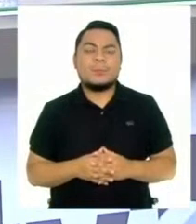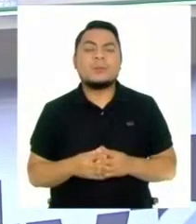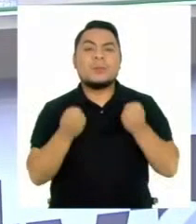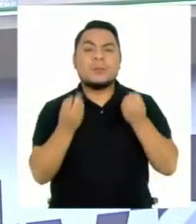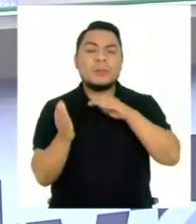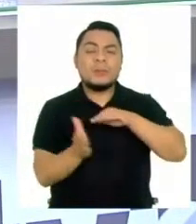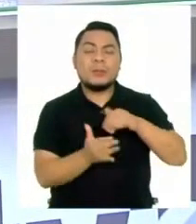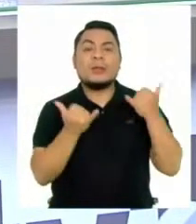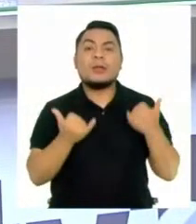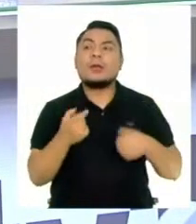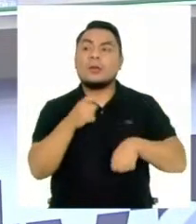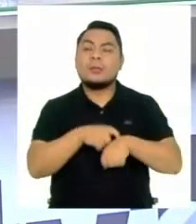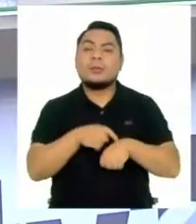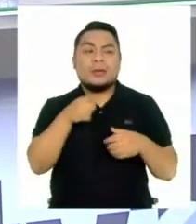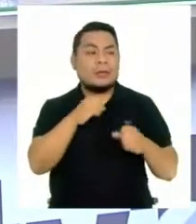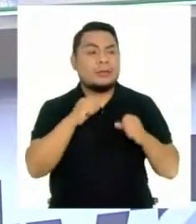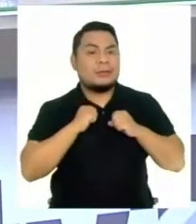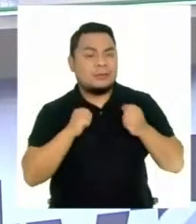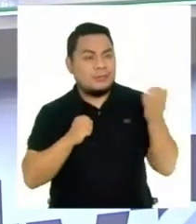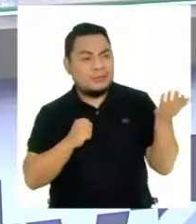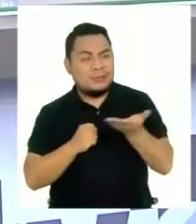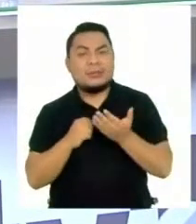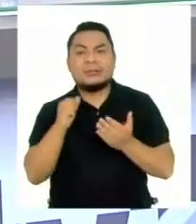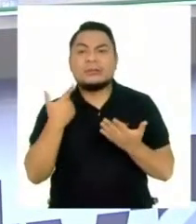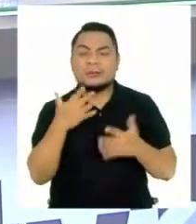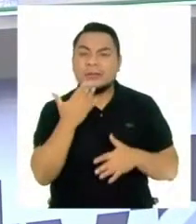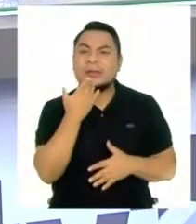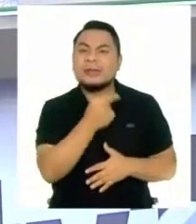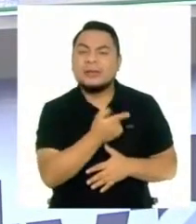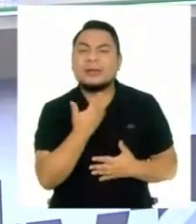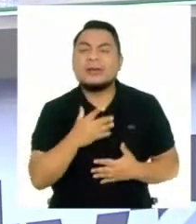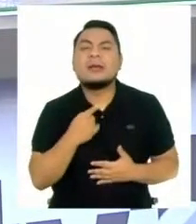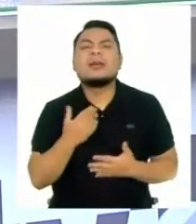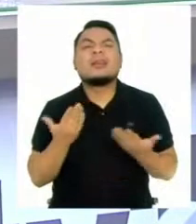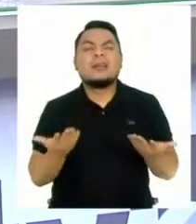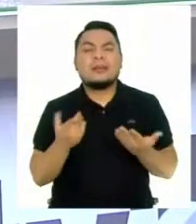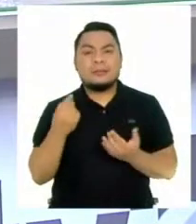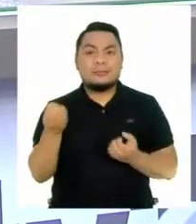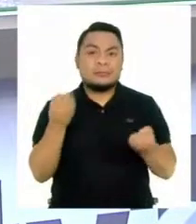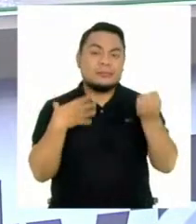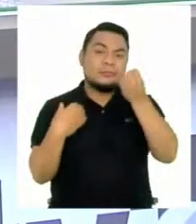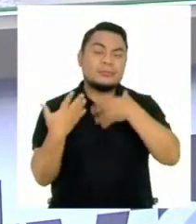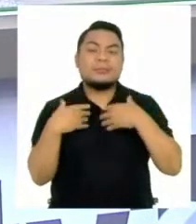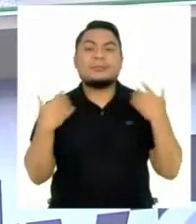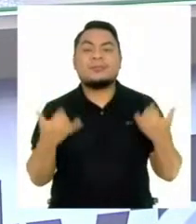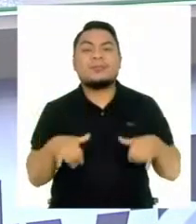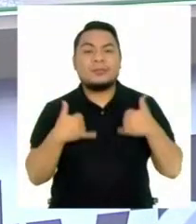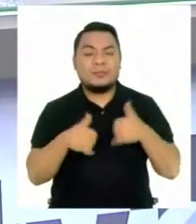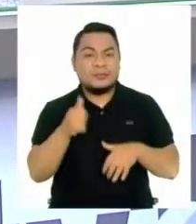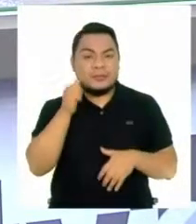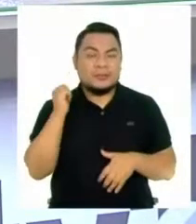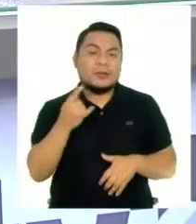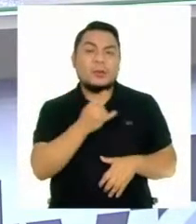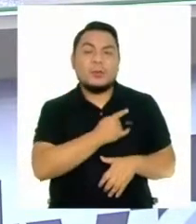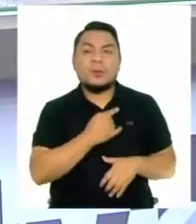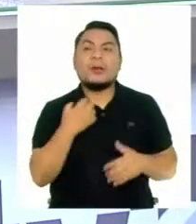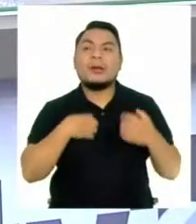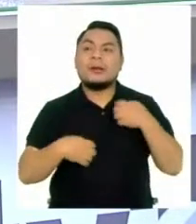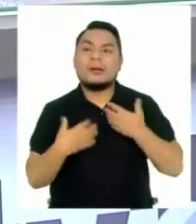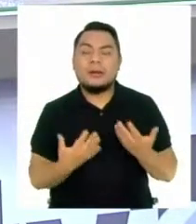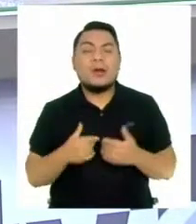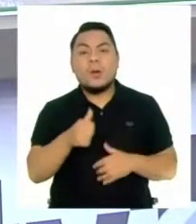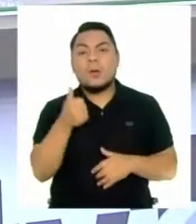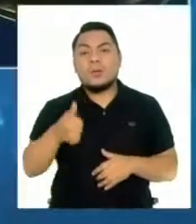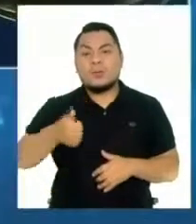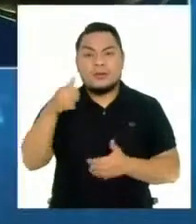Muy bien, es momento de los deportes y ayer hubo clásico y bueno, las reacciones ya están, ¿no? Como que un técnico ya no va a estar, no va más,